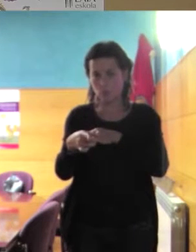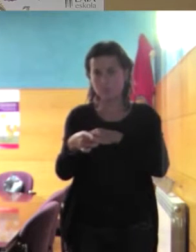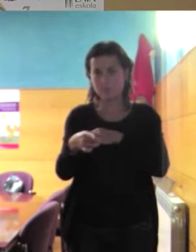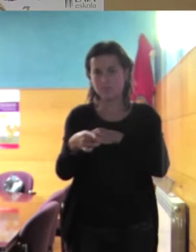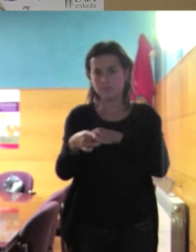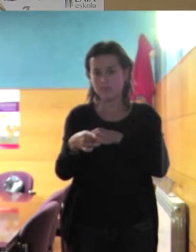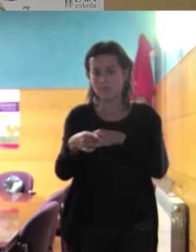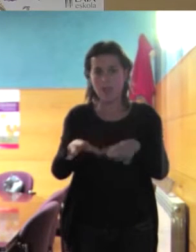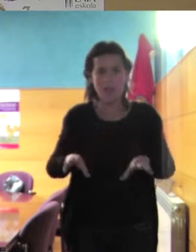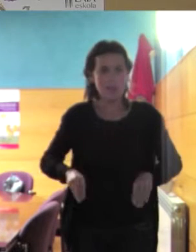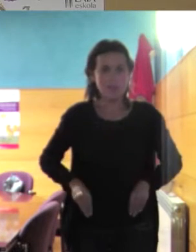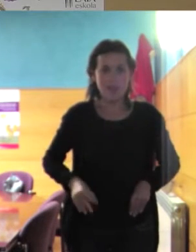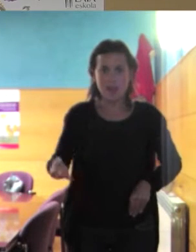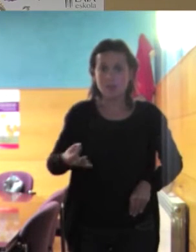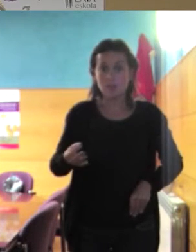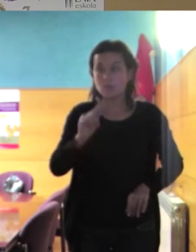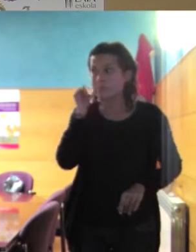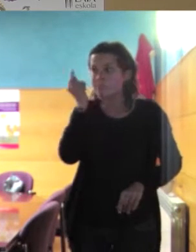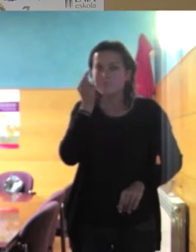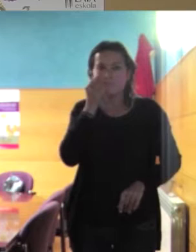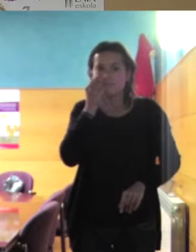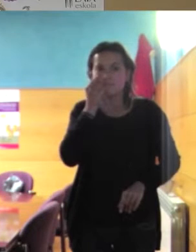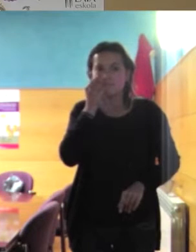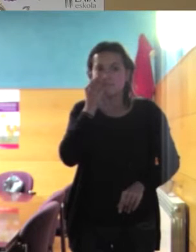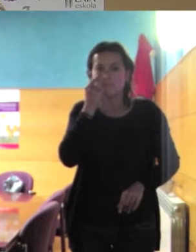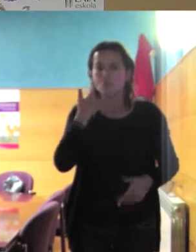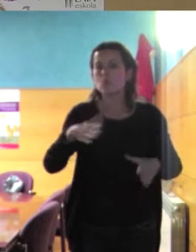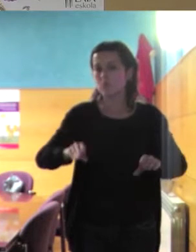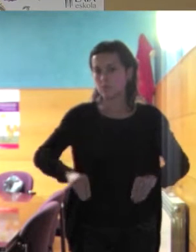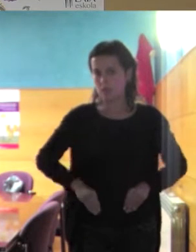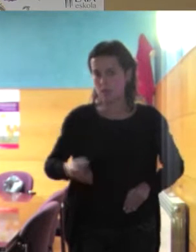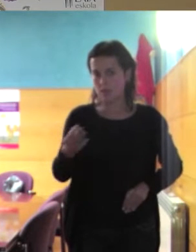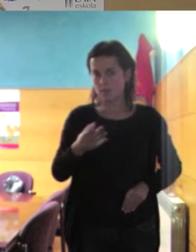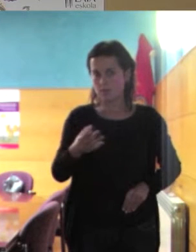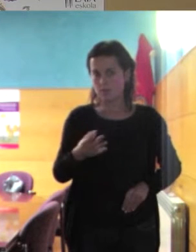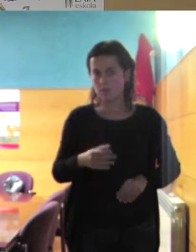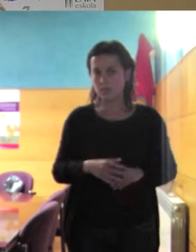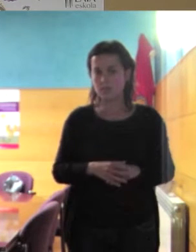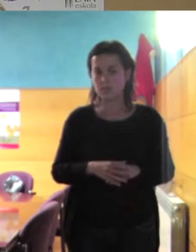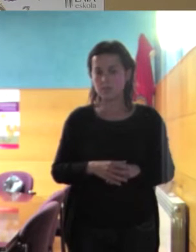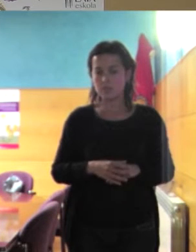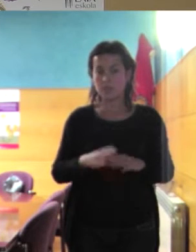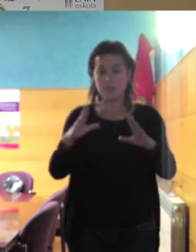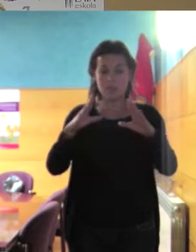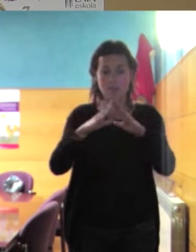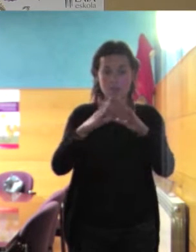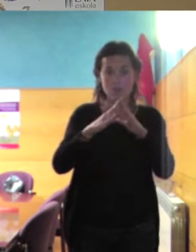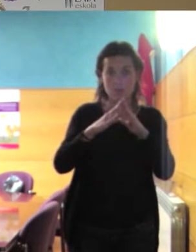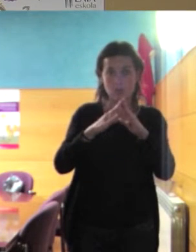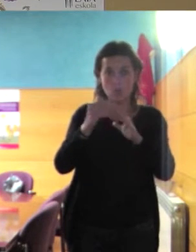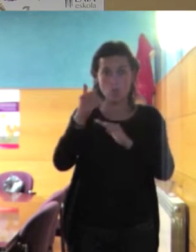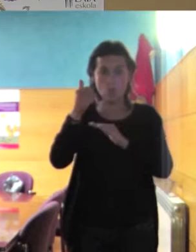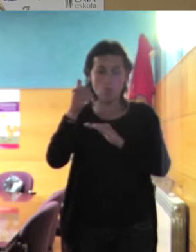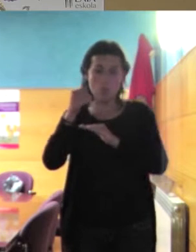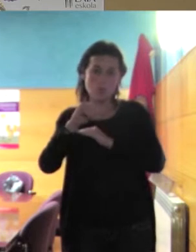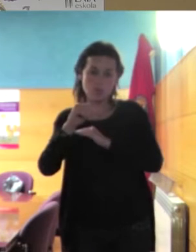asumirlo sin darnos cuenta y en esta construcción de la feminidad y de la masculinidad colaboramos